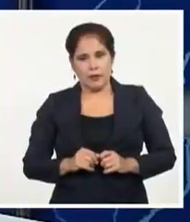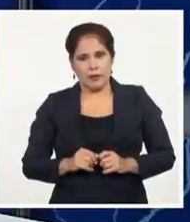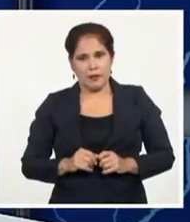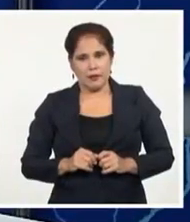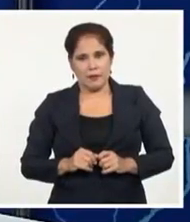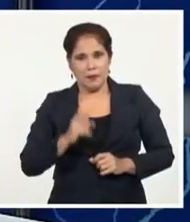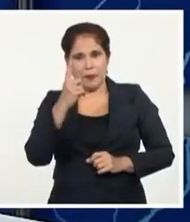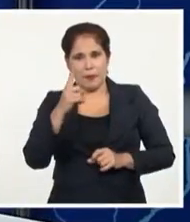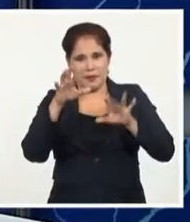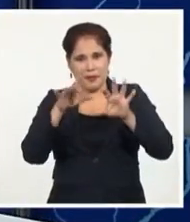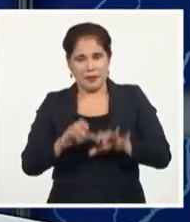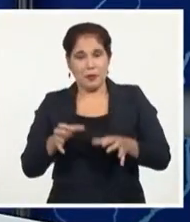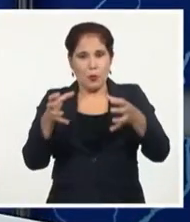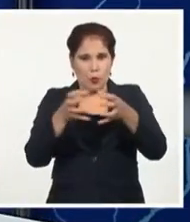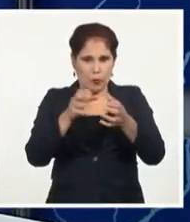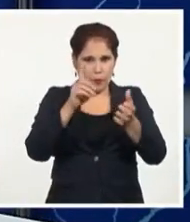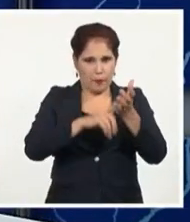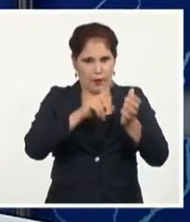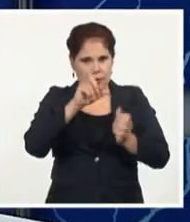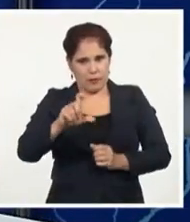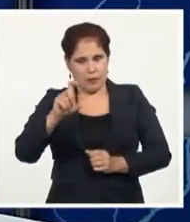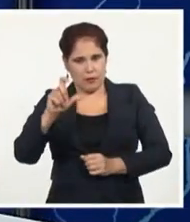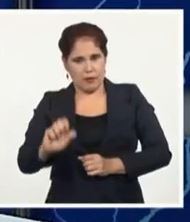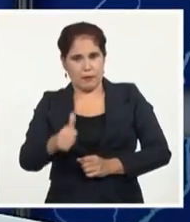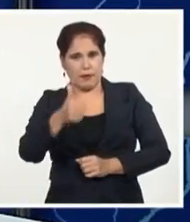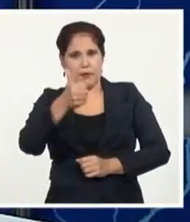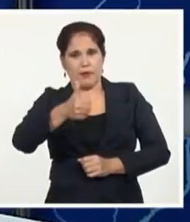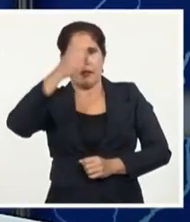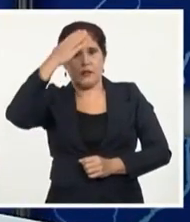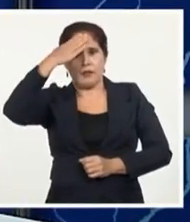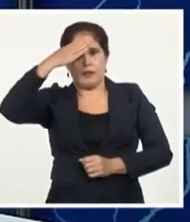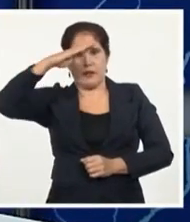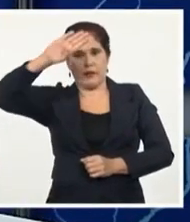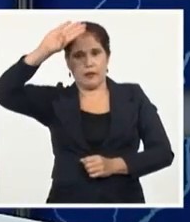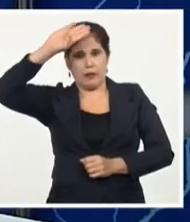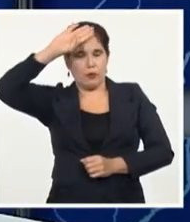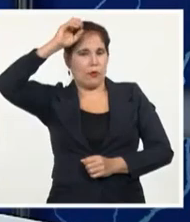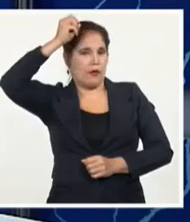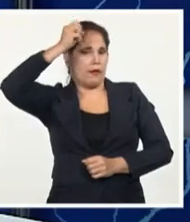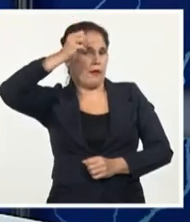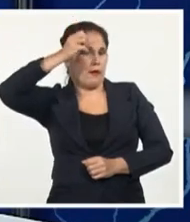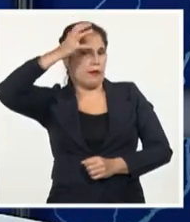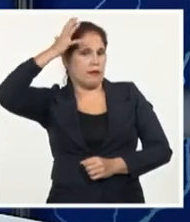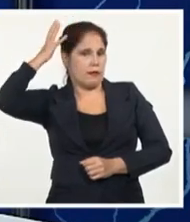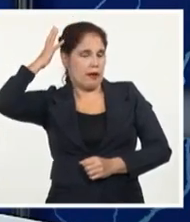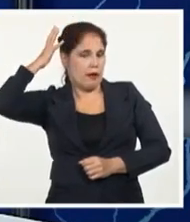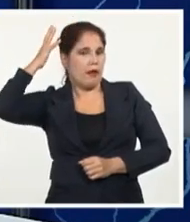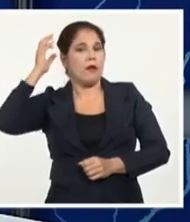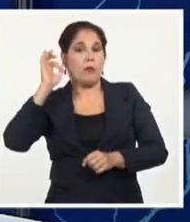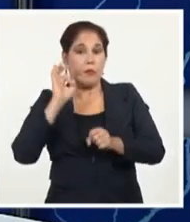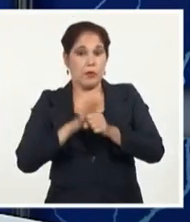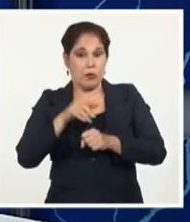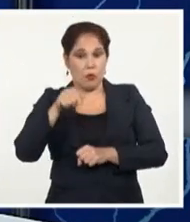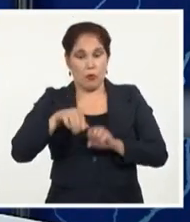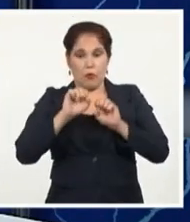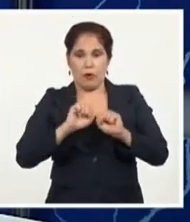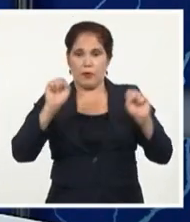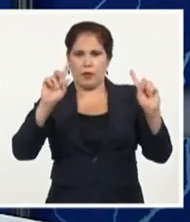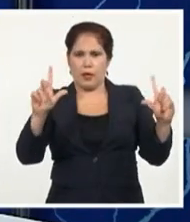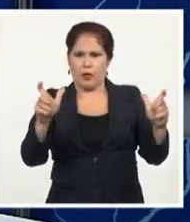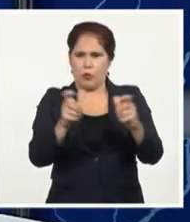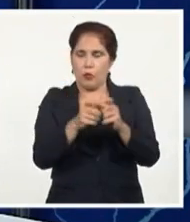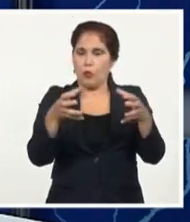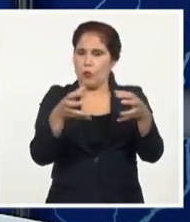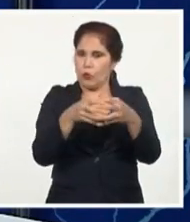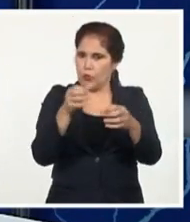El primer secretario del Comité Central del Partido y Presidente de la República, Miguel Díaz Canel Bermúdez, encabezó esta mañana la reunión del Grupo